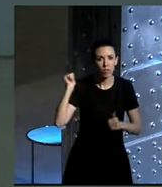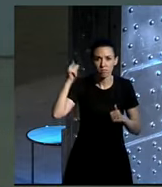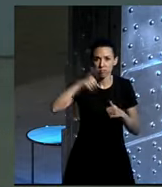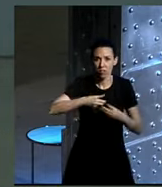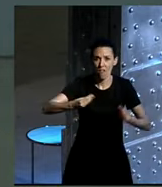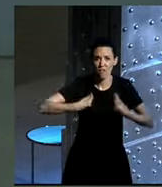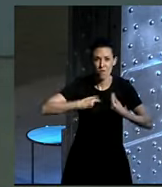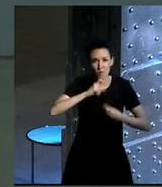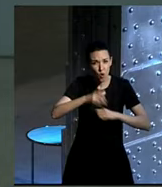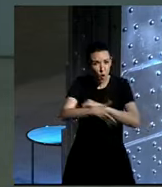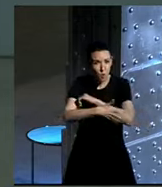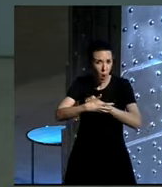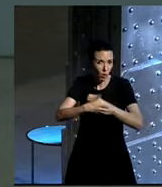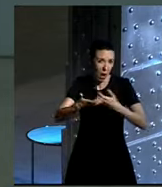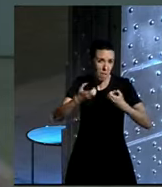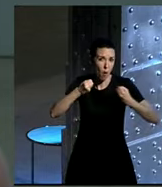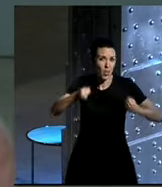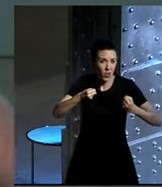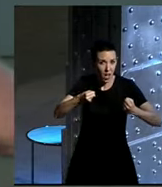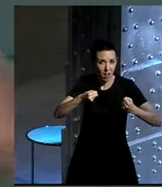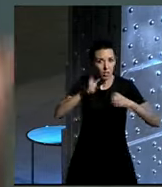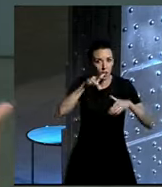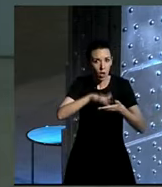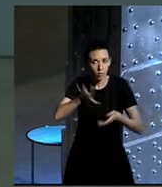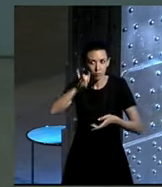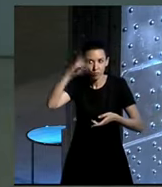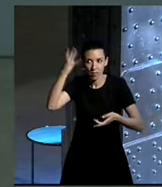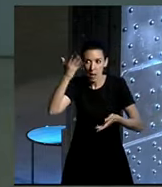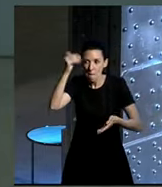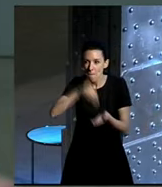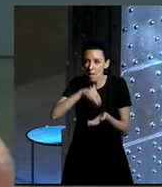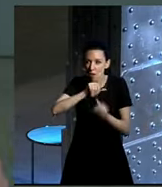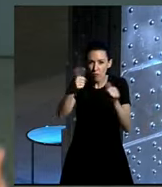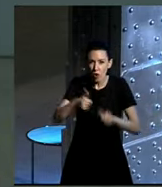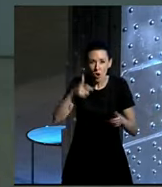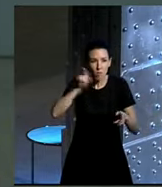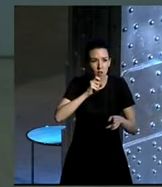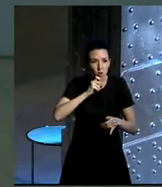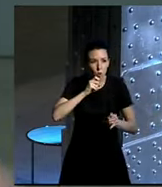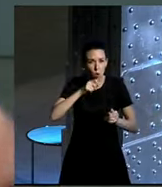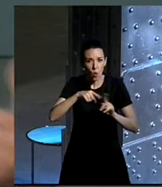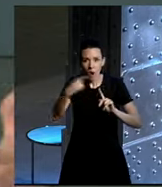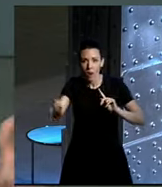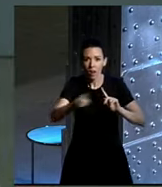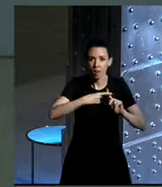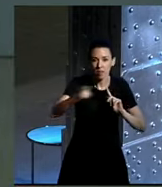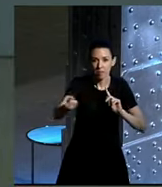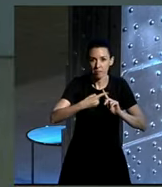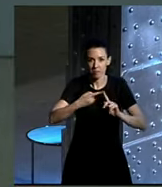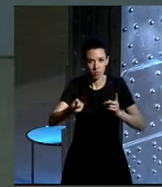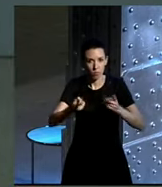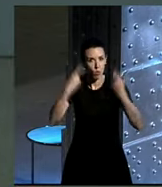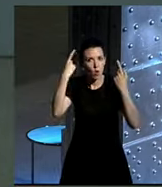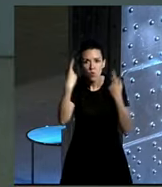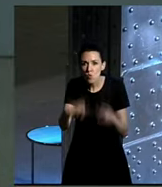viviendo en la precariedad energética, que es que se han ingeniado mil millones de maneras de transportarse sin